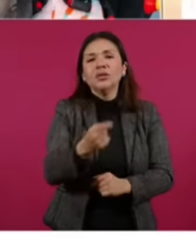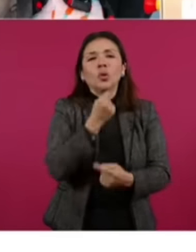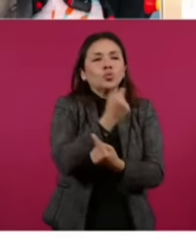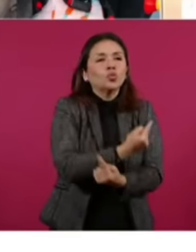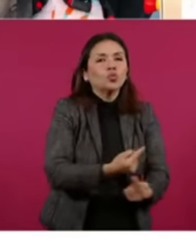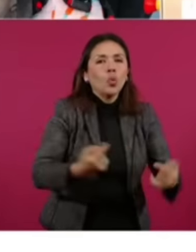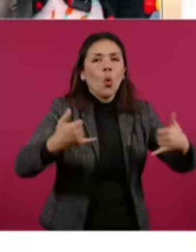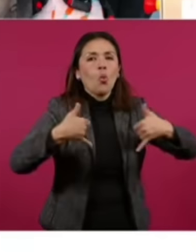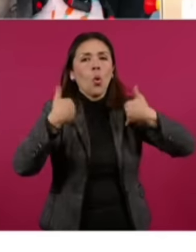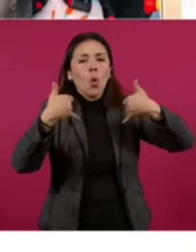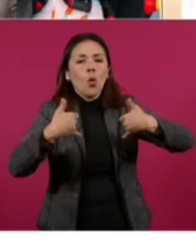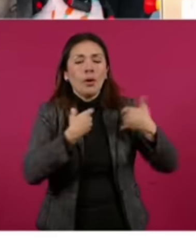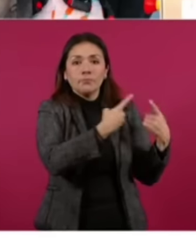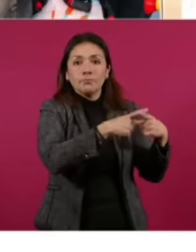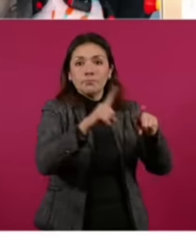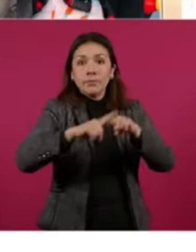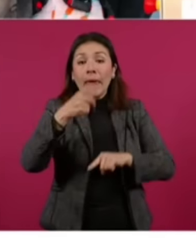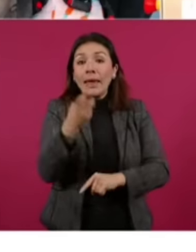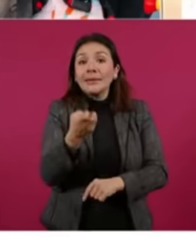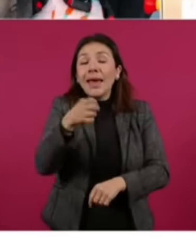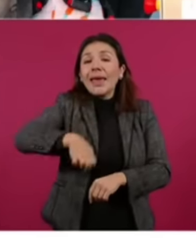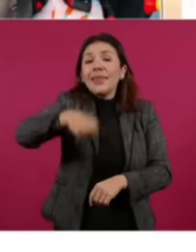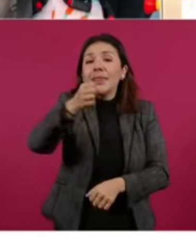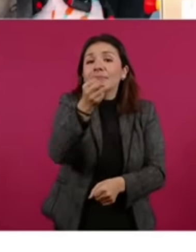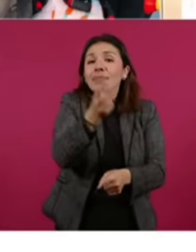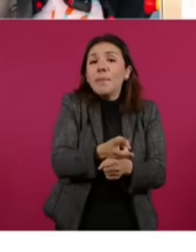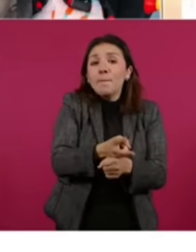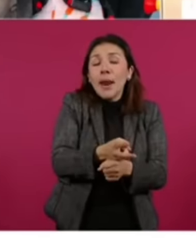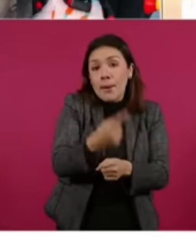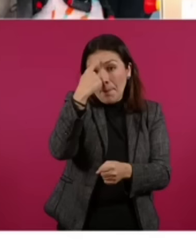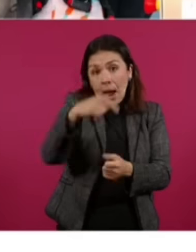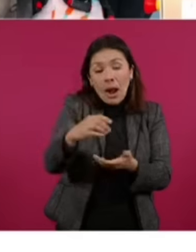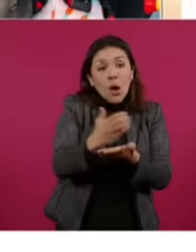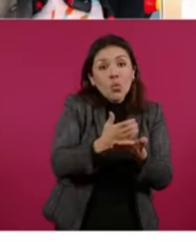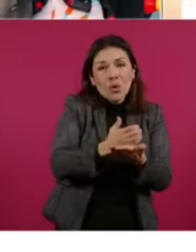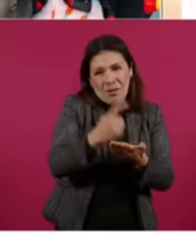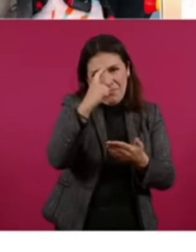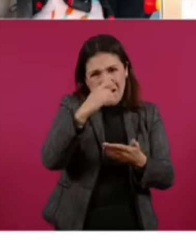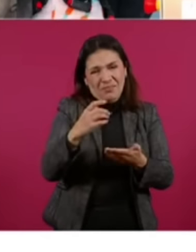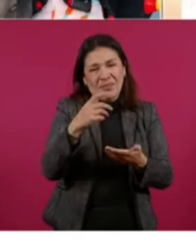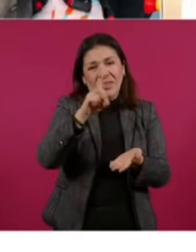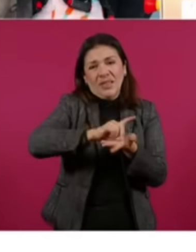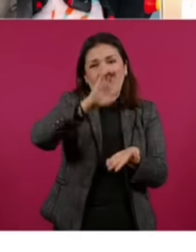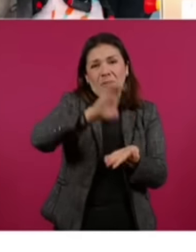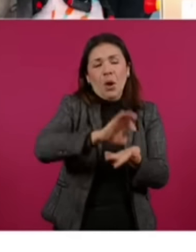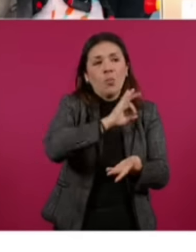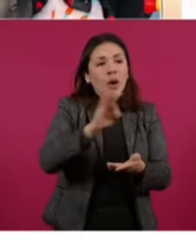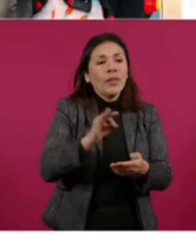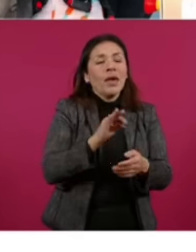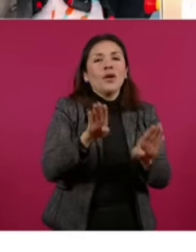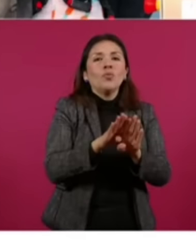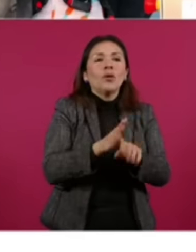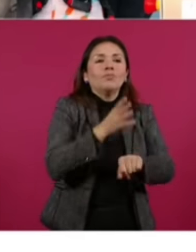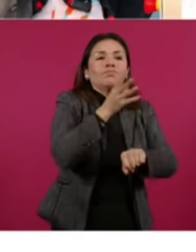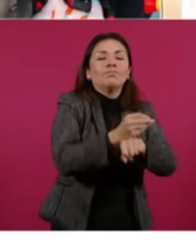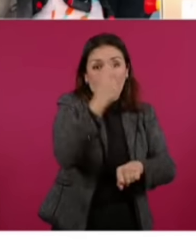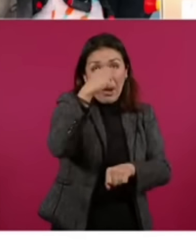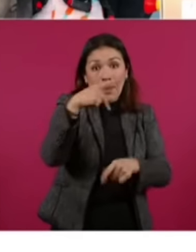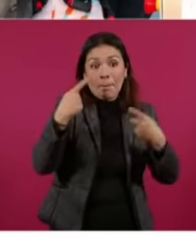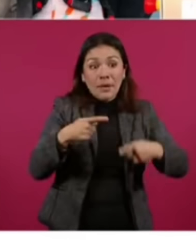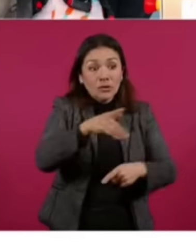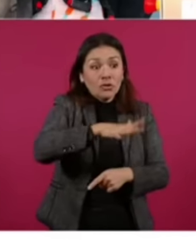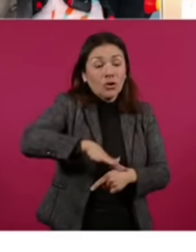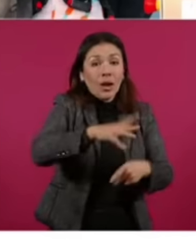niños y los jóvenes, que es la edad temprana en donde la rehabilitación surte mayor efecto para que las personas con